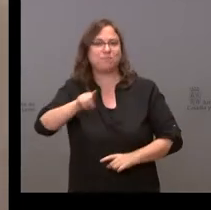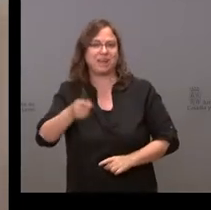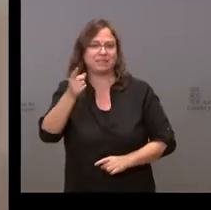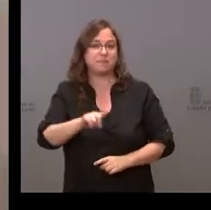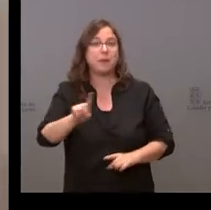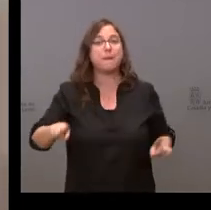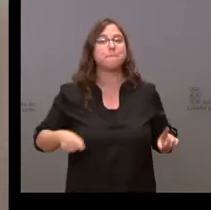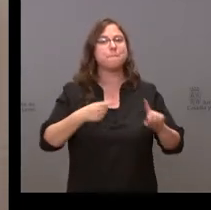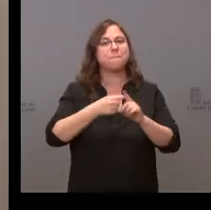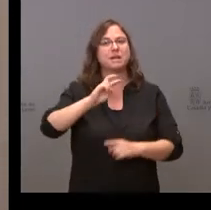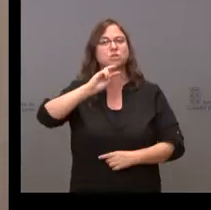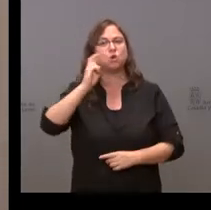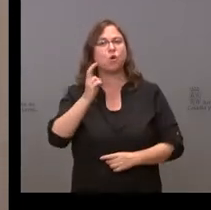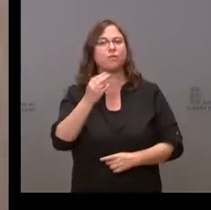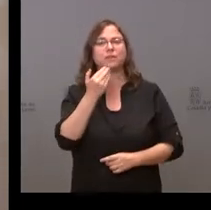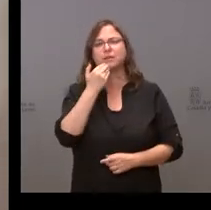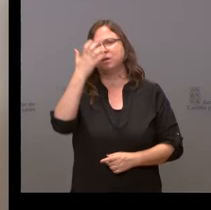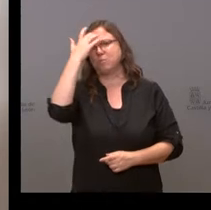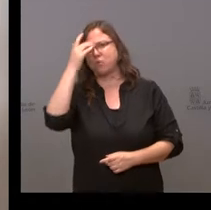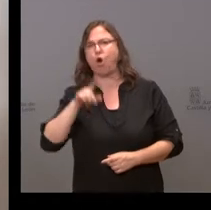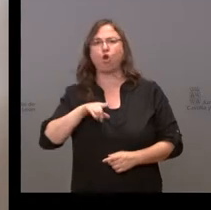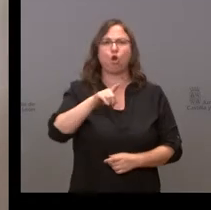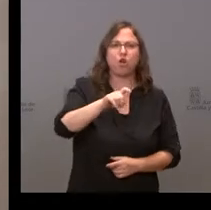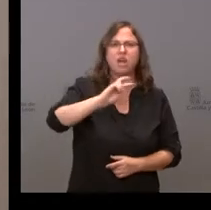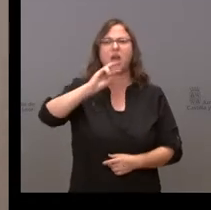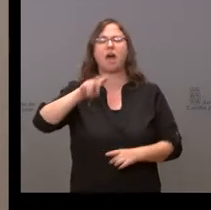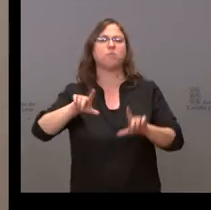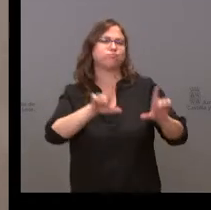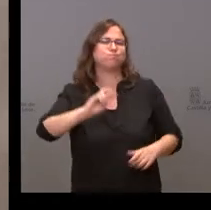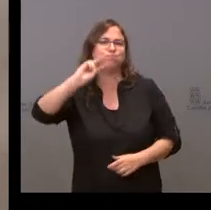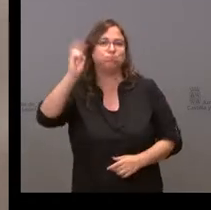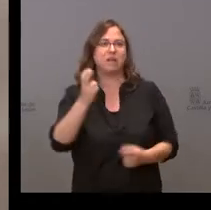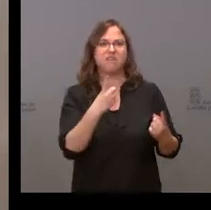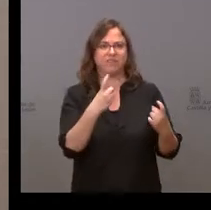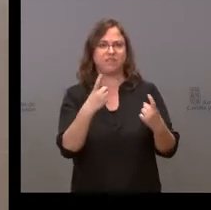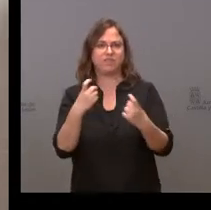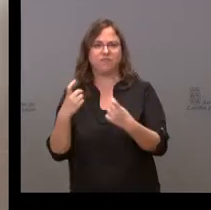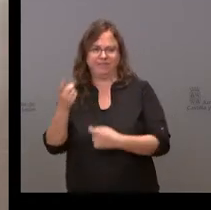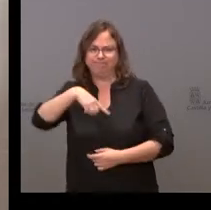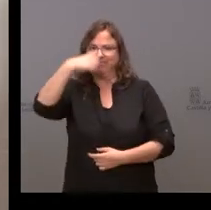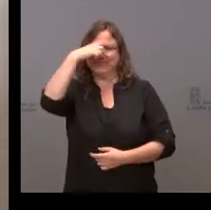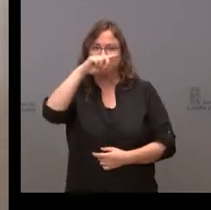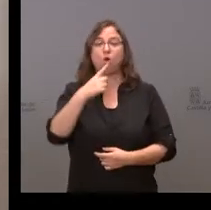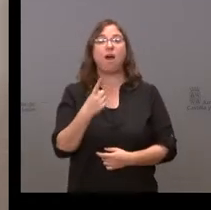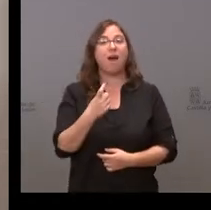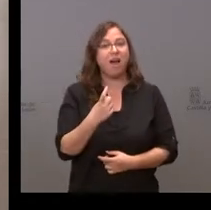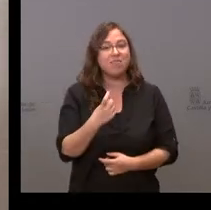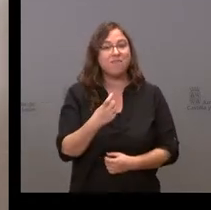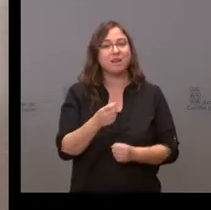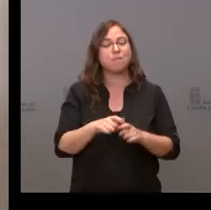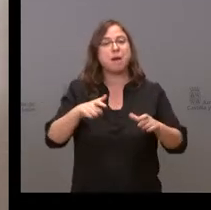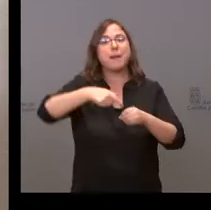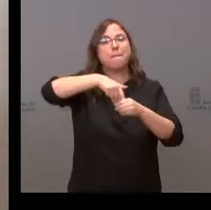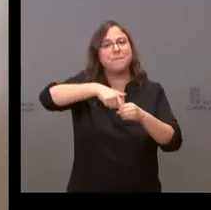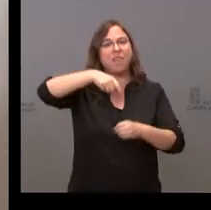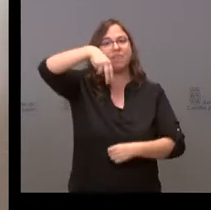hay otras que están en la mente de todos, cardiología, oncología, en fin, que hay un déficit importante. Hemos pedido